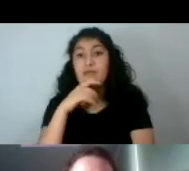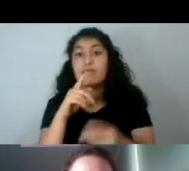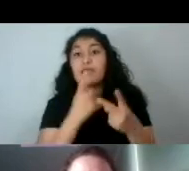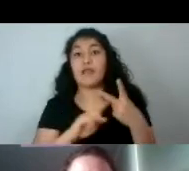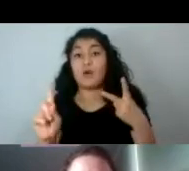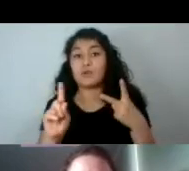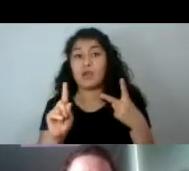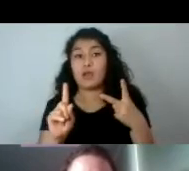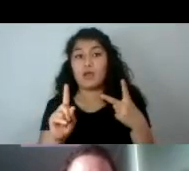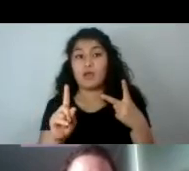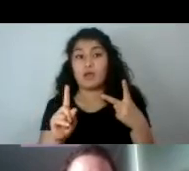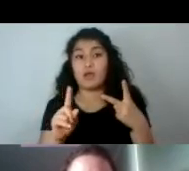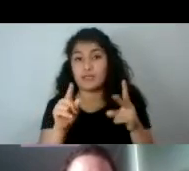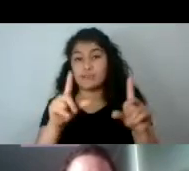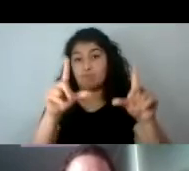Y el otro.